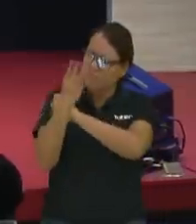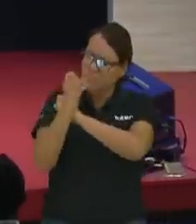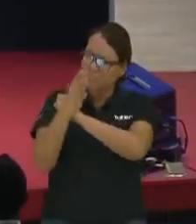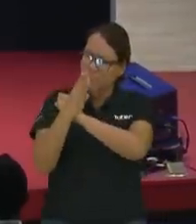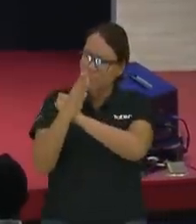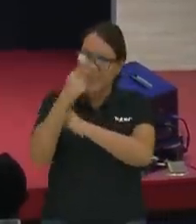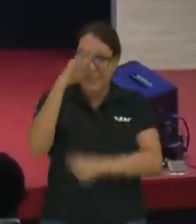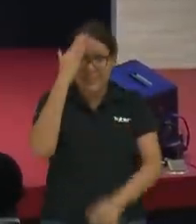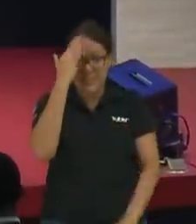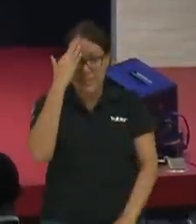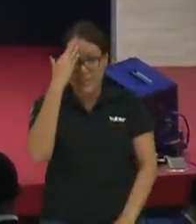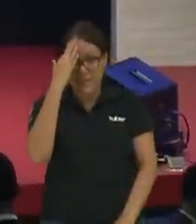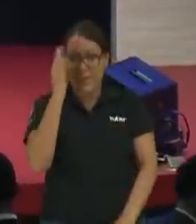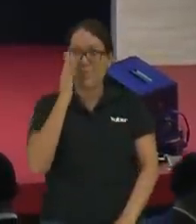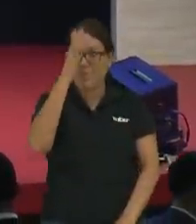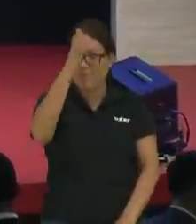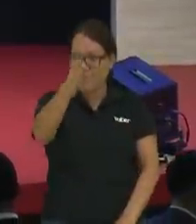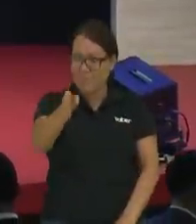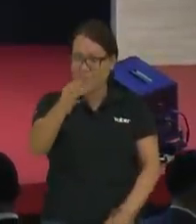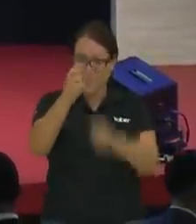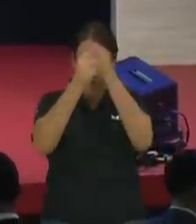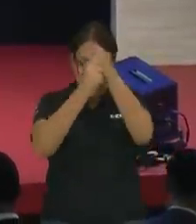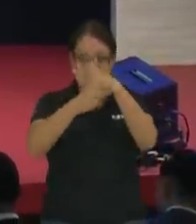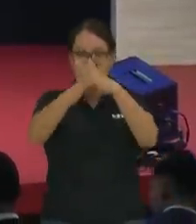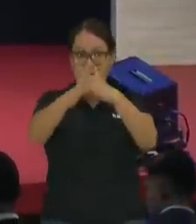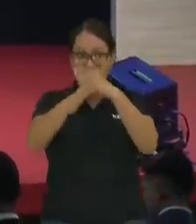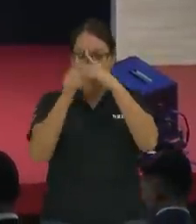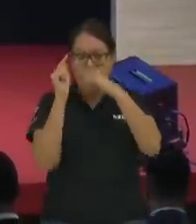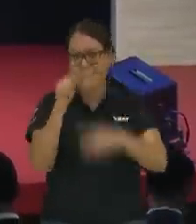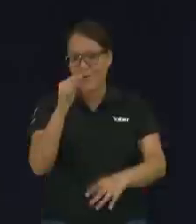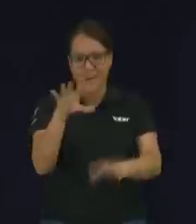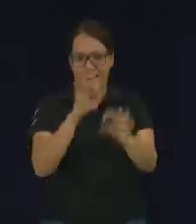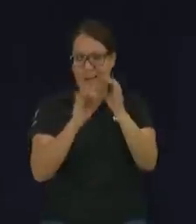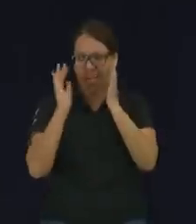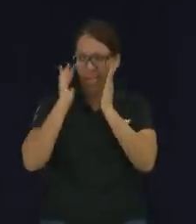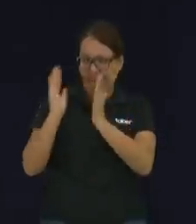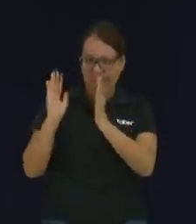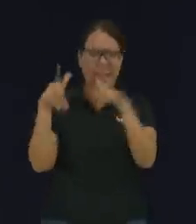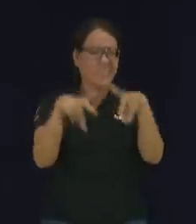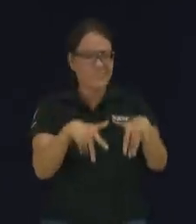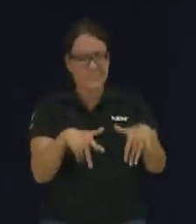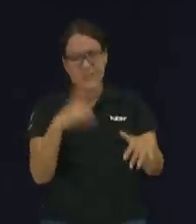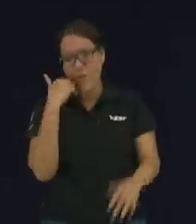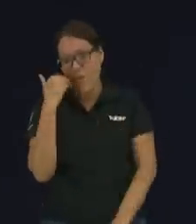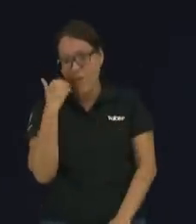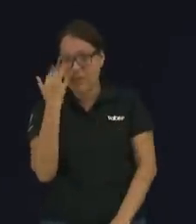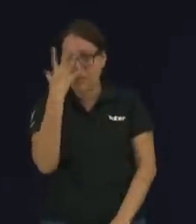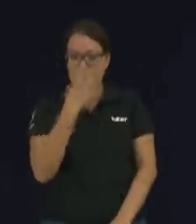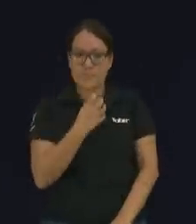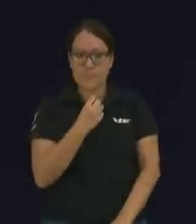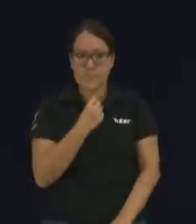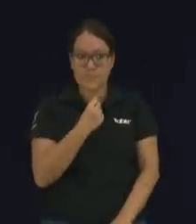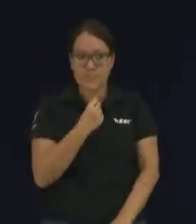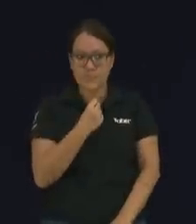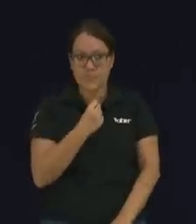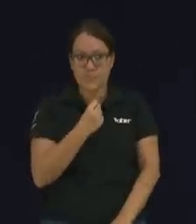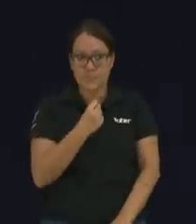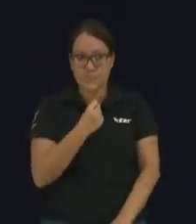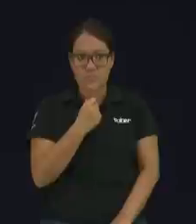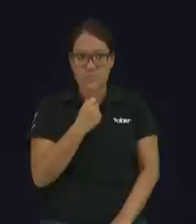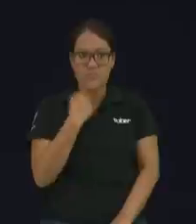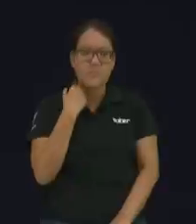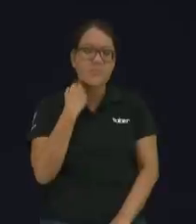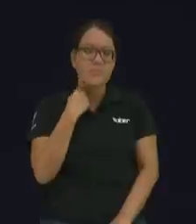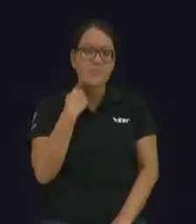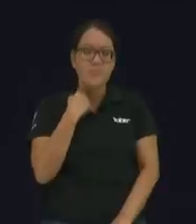la persona llega a... Por eso muchos no lo oyen, quieren estar jóvenes. El que oye consejo